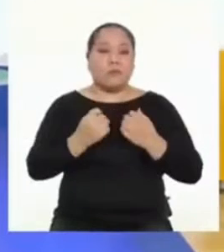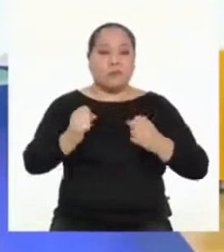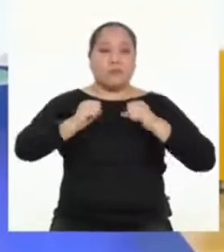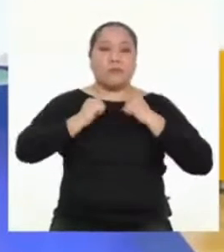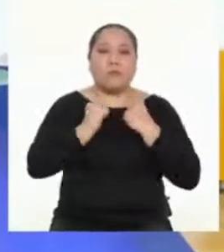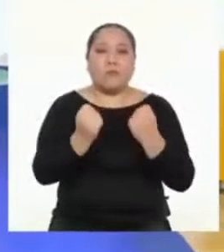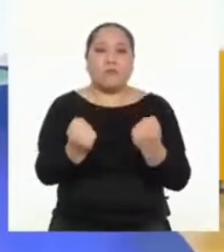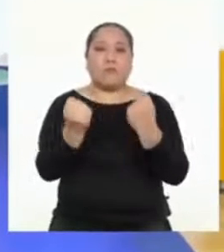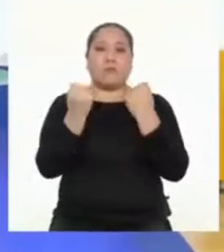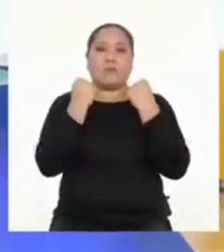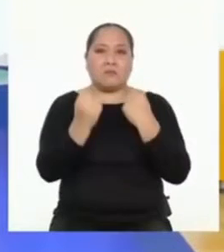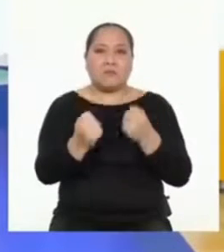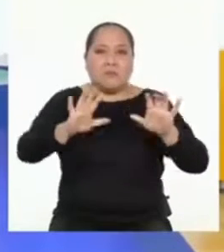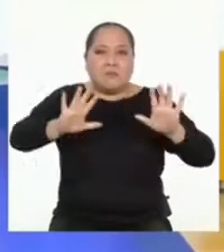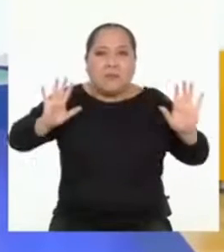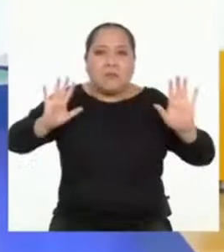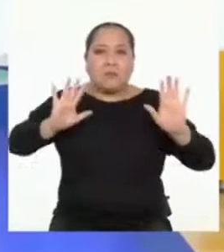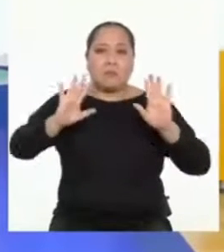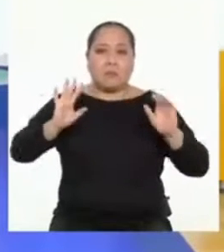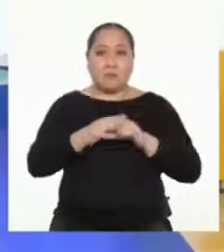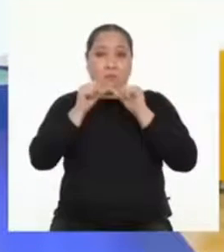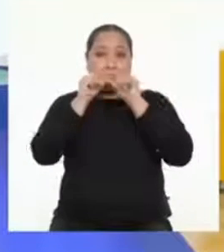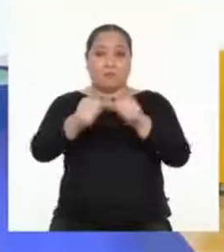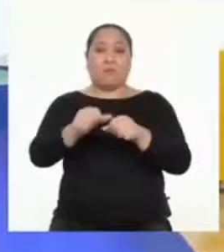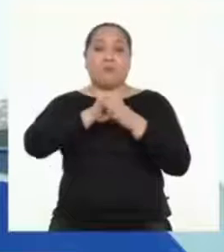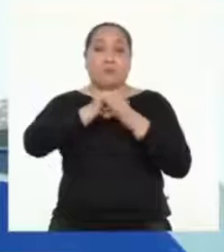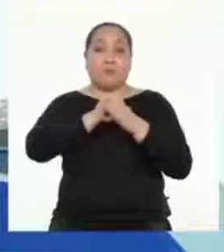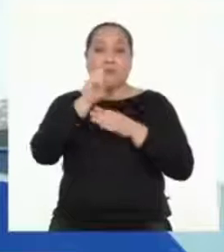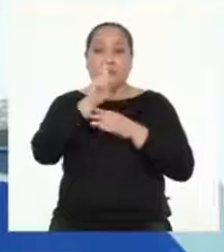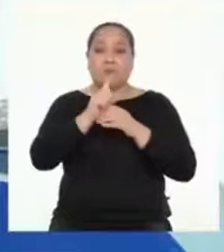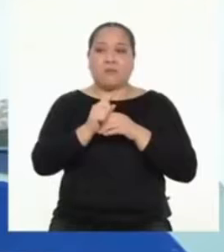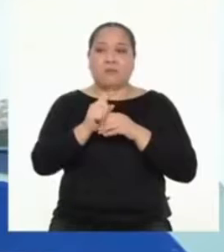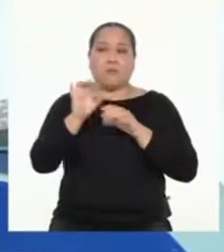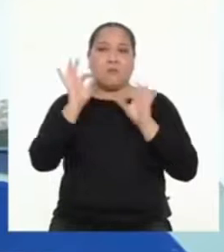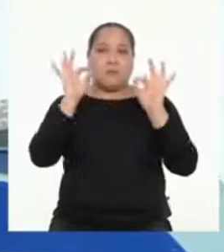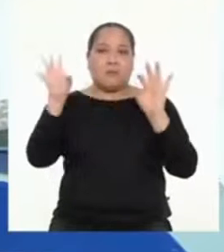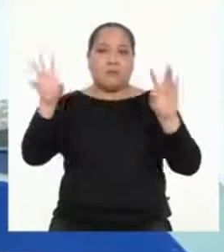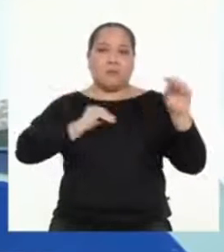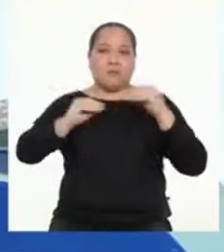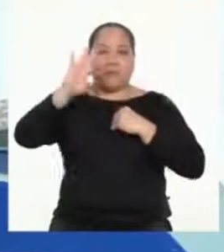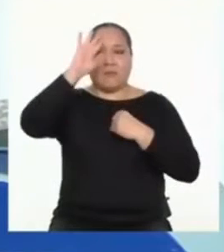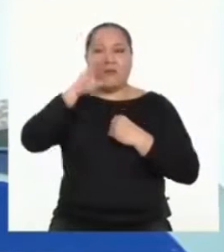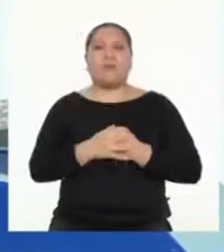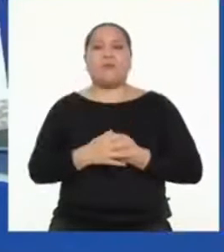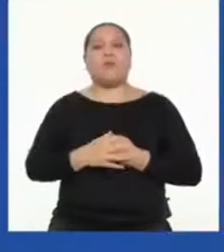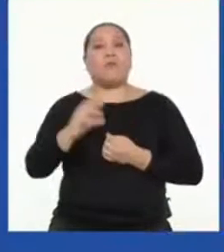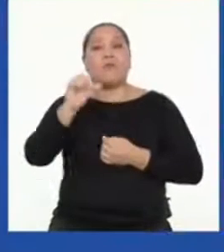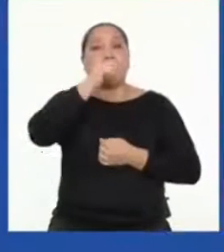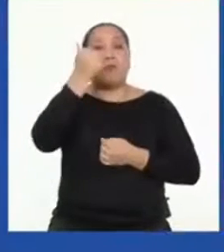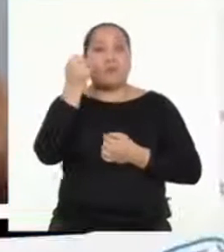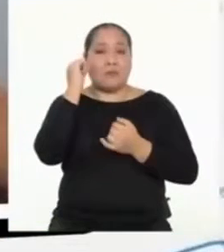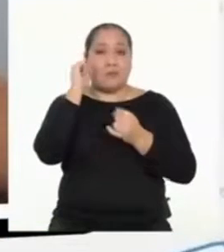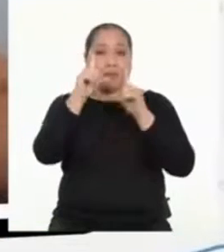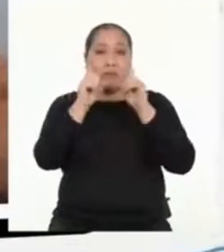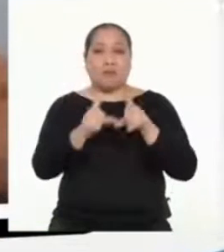planchas, para seguir fortaleciéndote, pero sin exponerte. Tenemos una última pregunta de Prilla del Pilar.